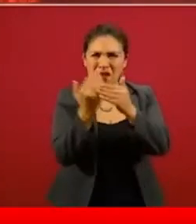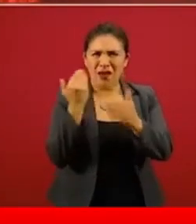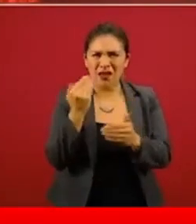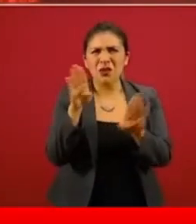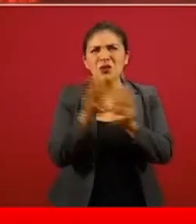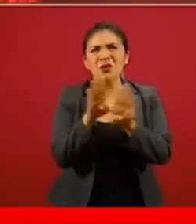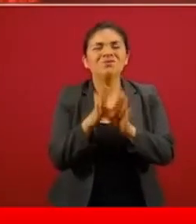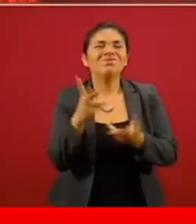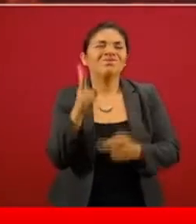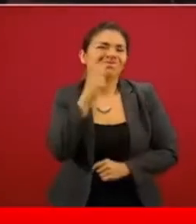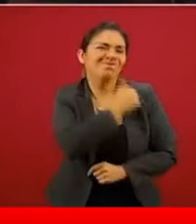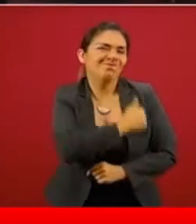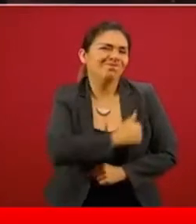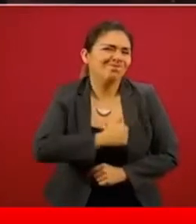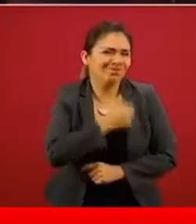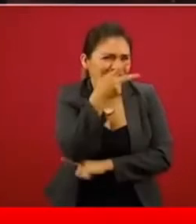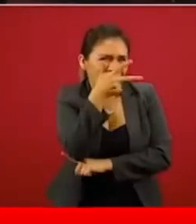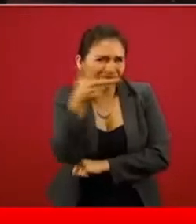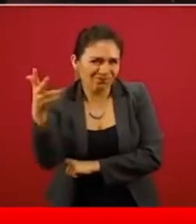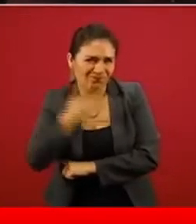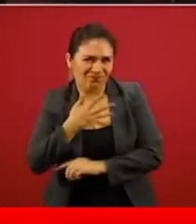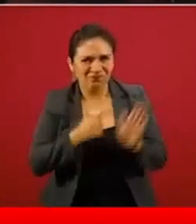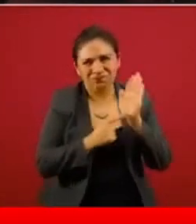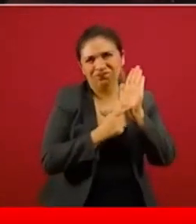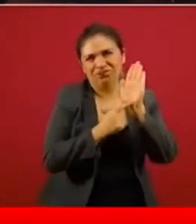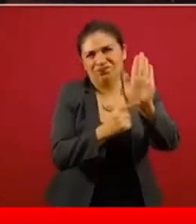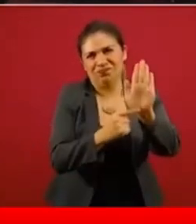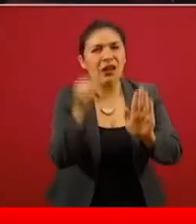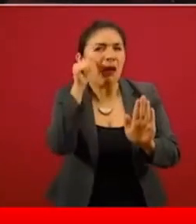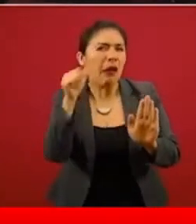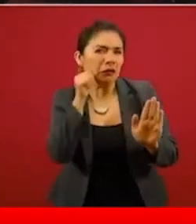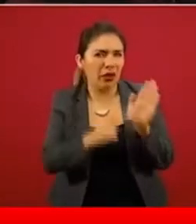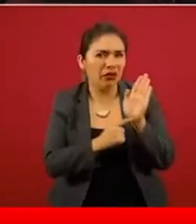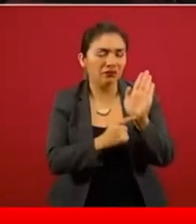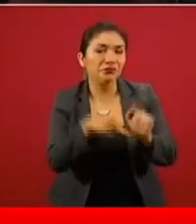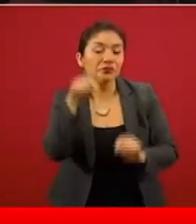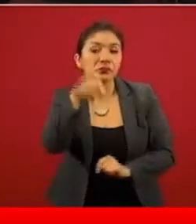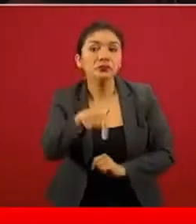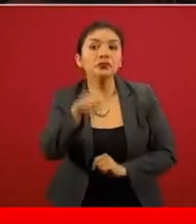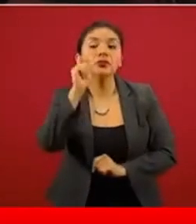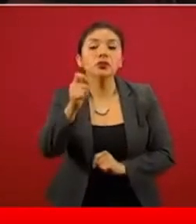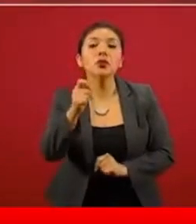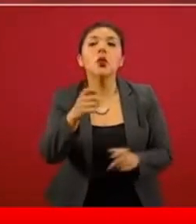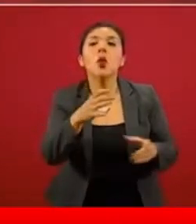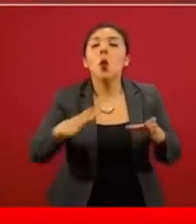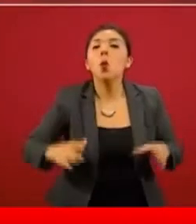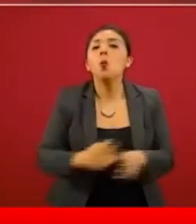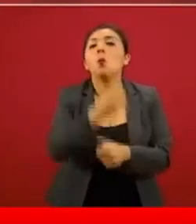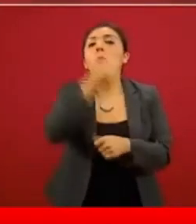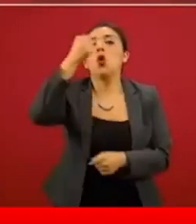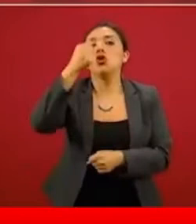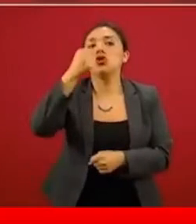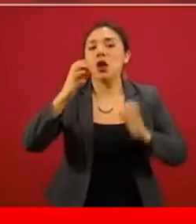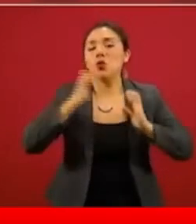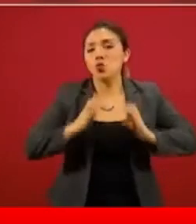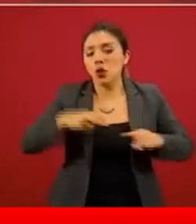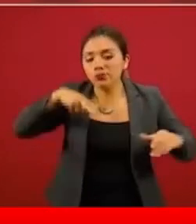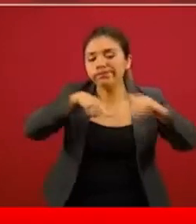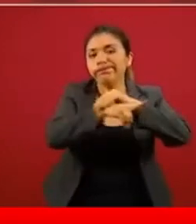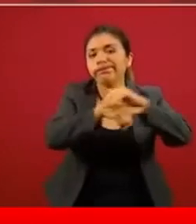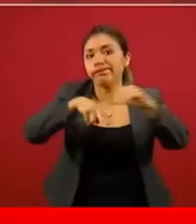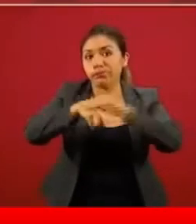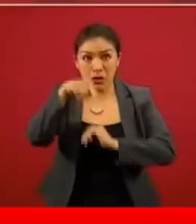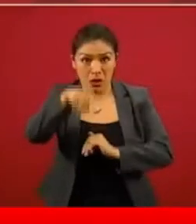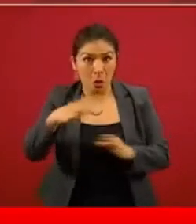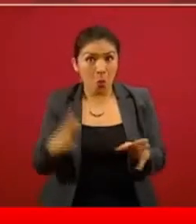muy dramático video que hicieron pública ayer, que son estas bolsas. Estas bolsas no son cualquier